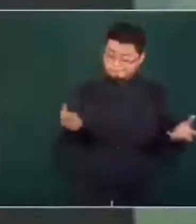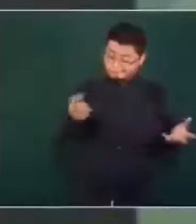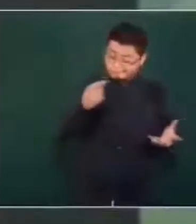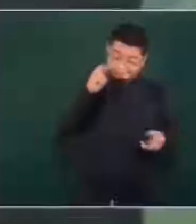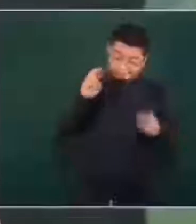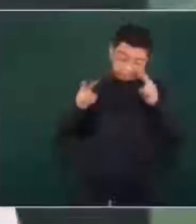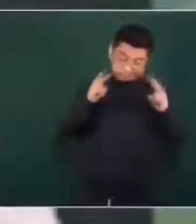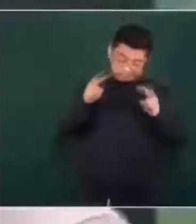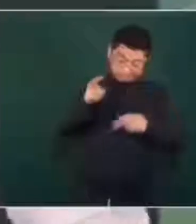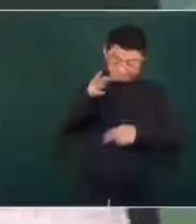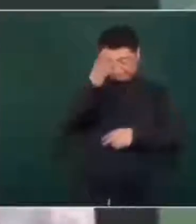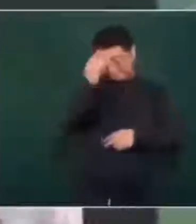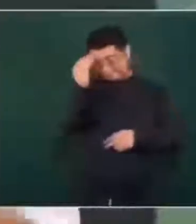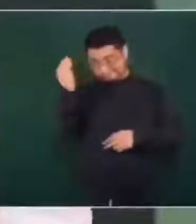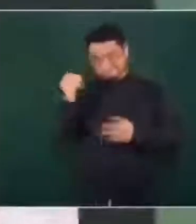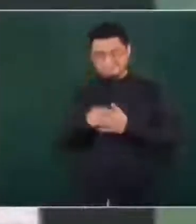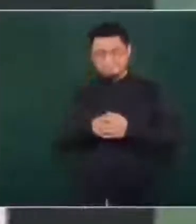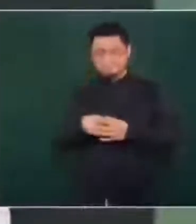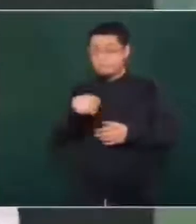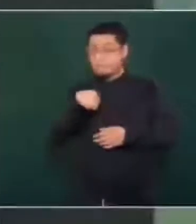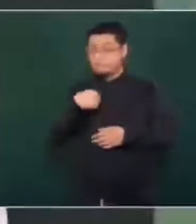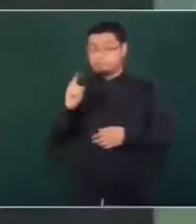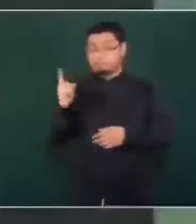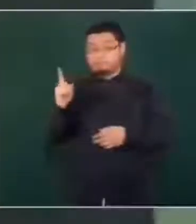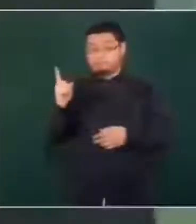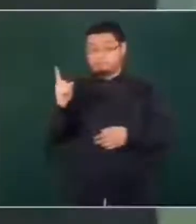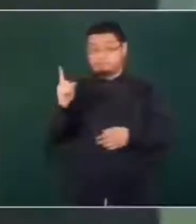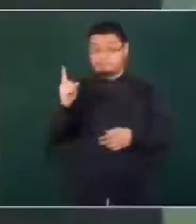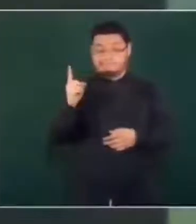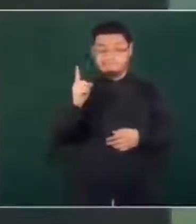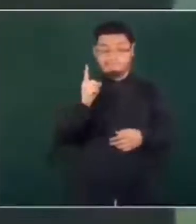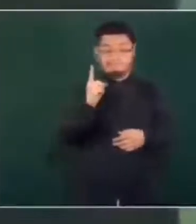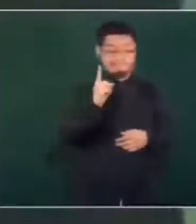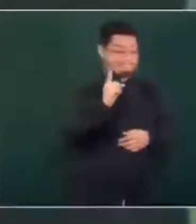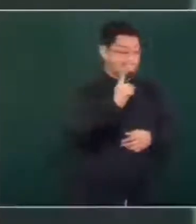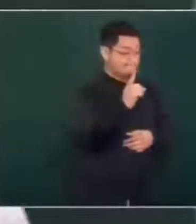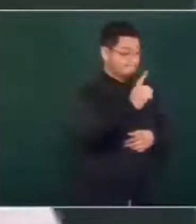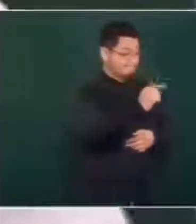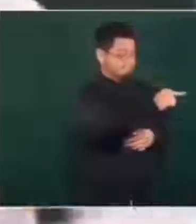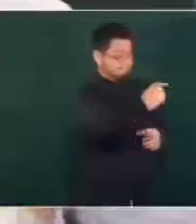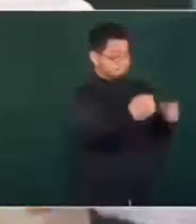y empiezo a caminar rápido hacia el sur.